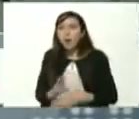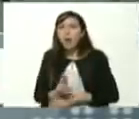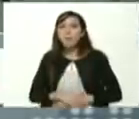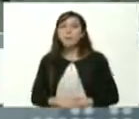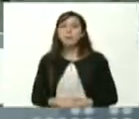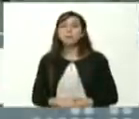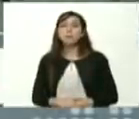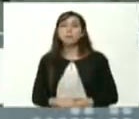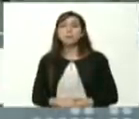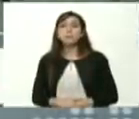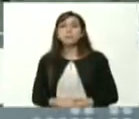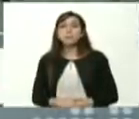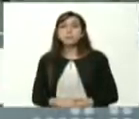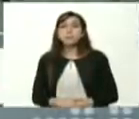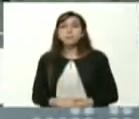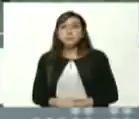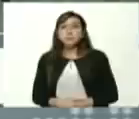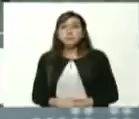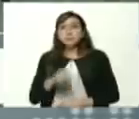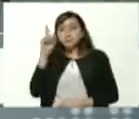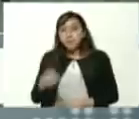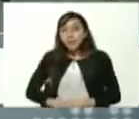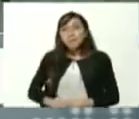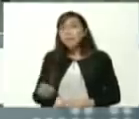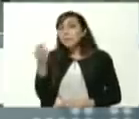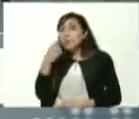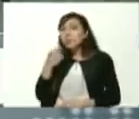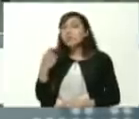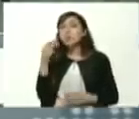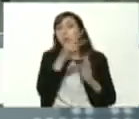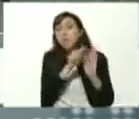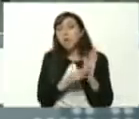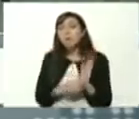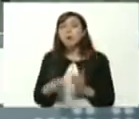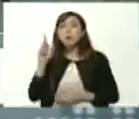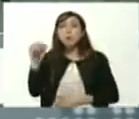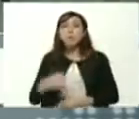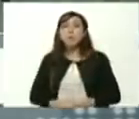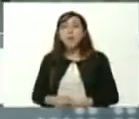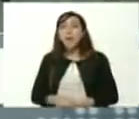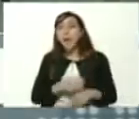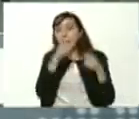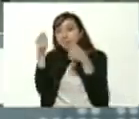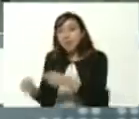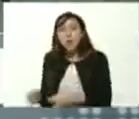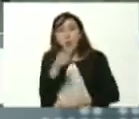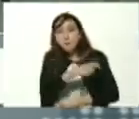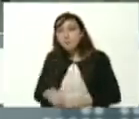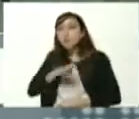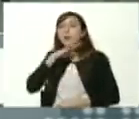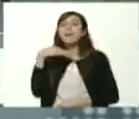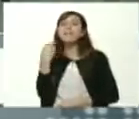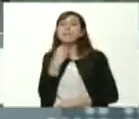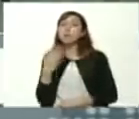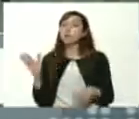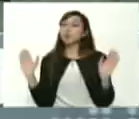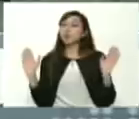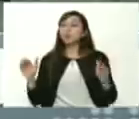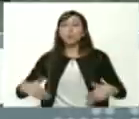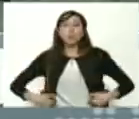ahora las medicinas de tratamiento el traslado de enfermos es un esfuerzo